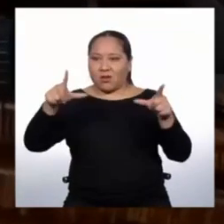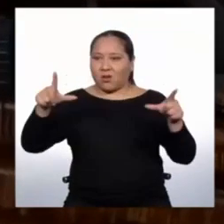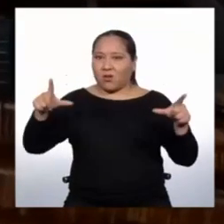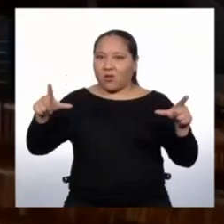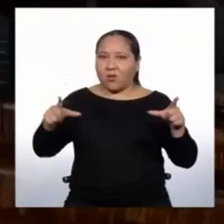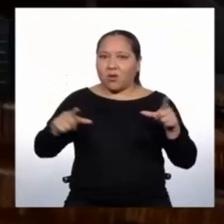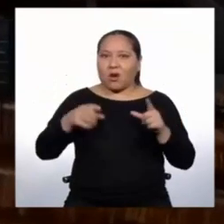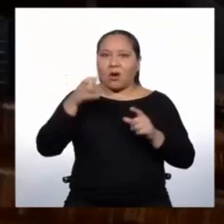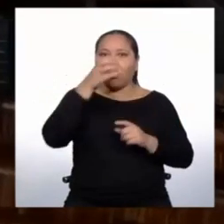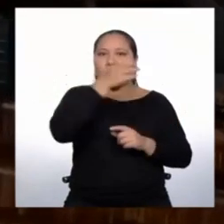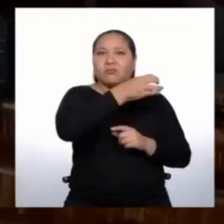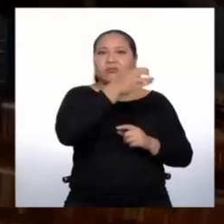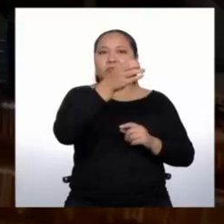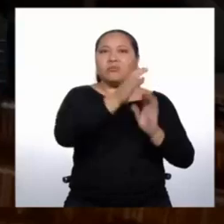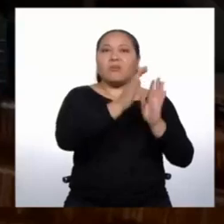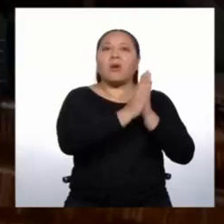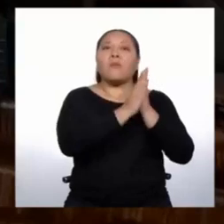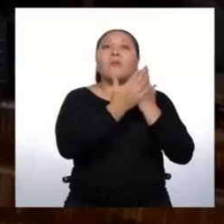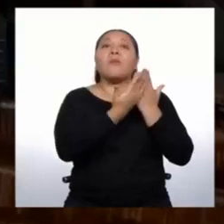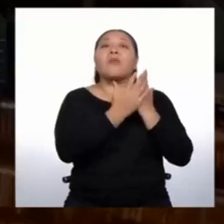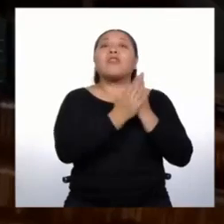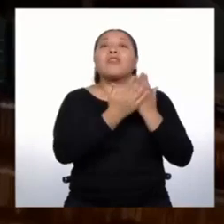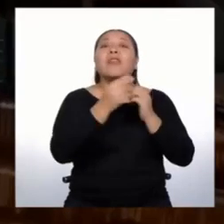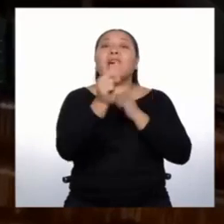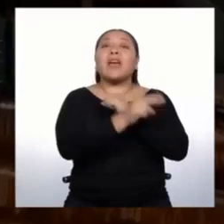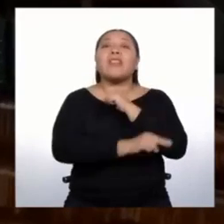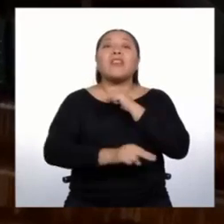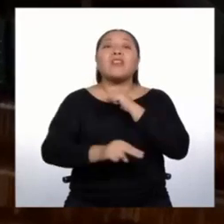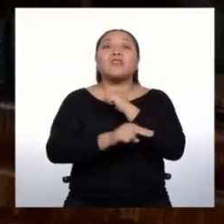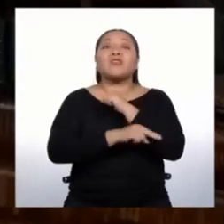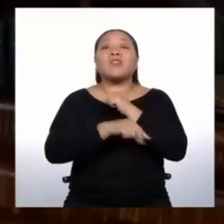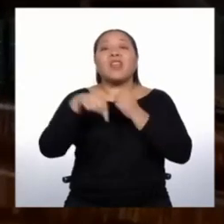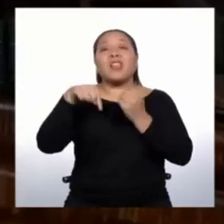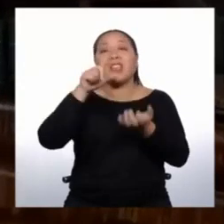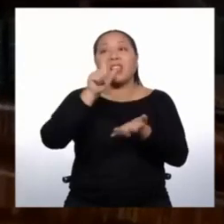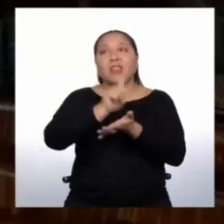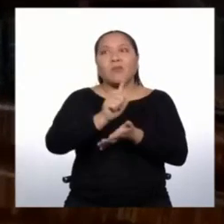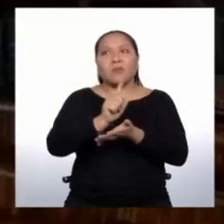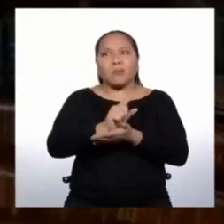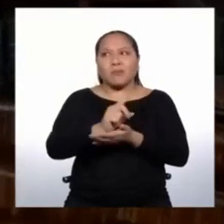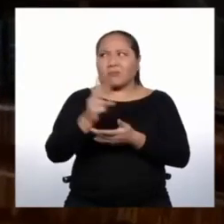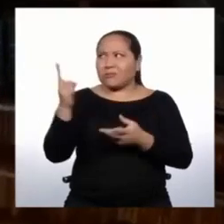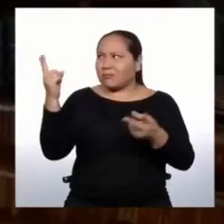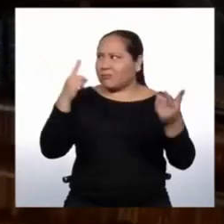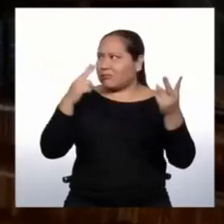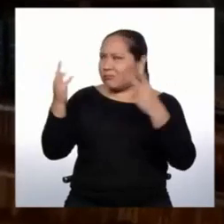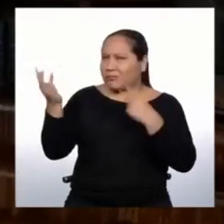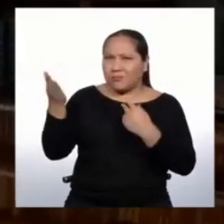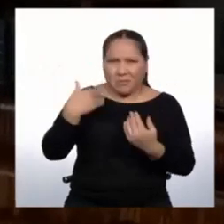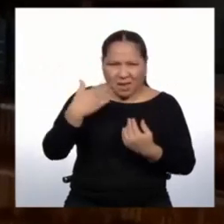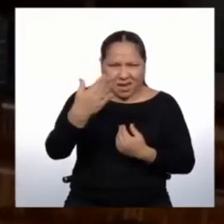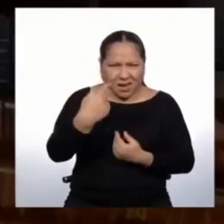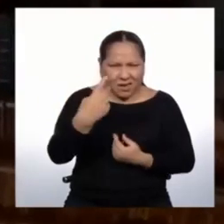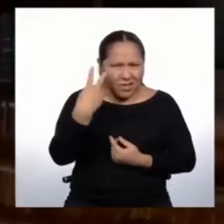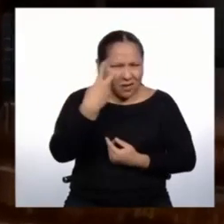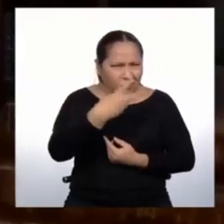de Lima. Siempre les sugiero que se den una vueltita por este lugar, porque es hermoso.